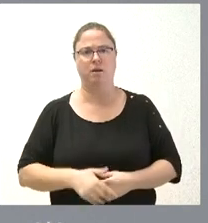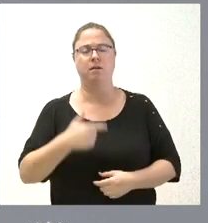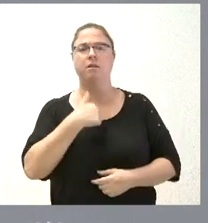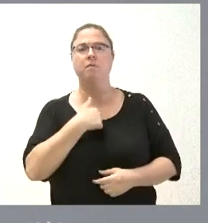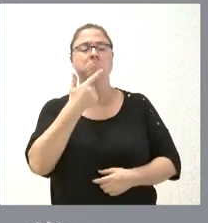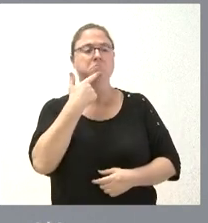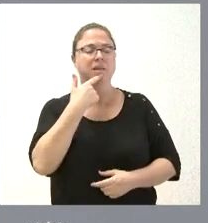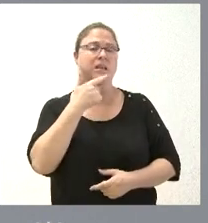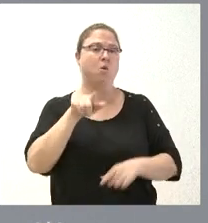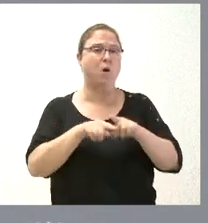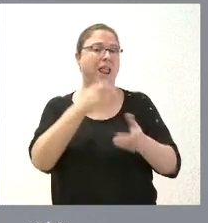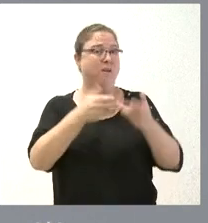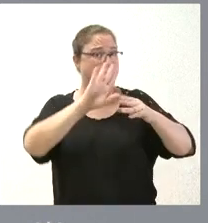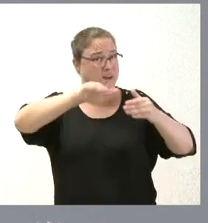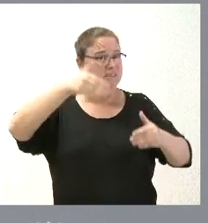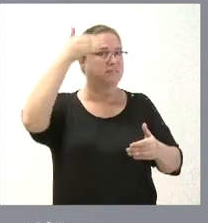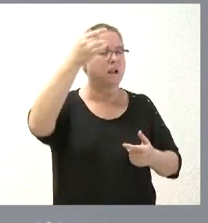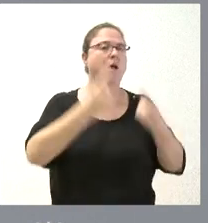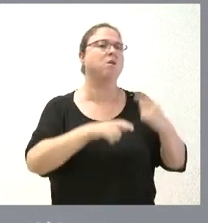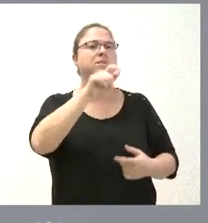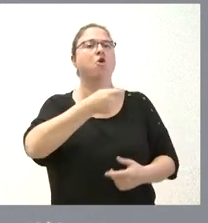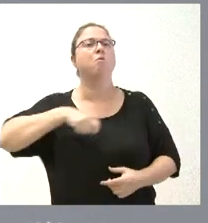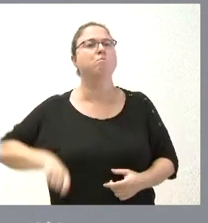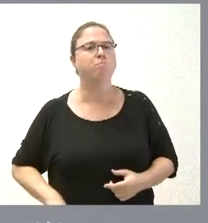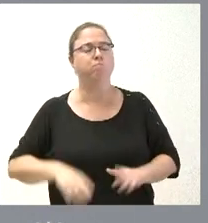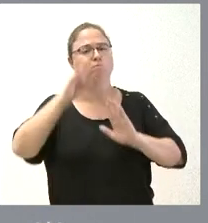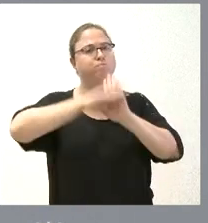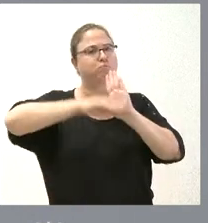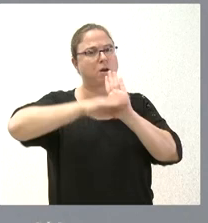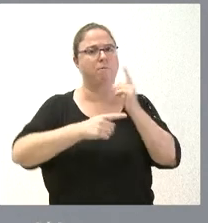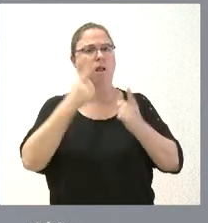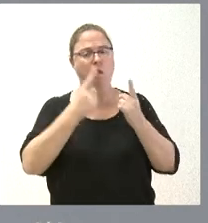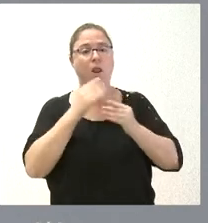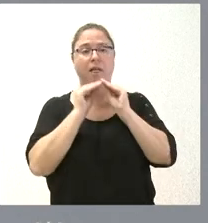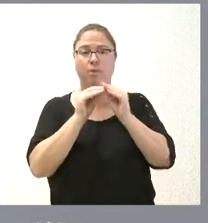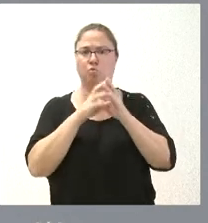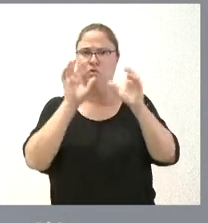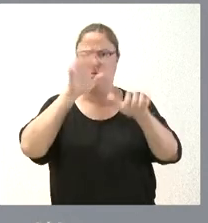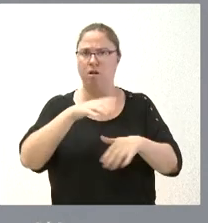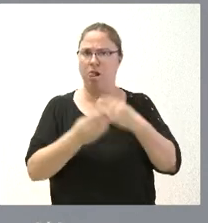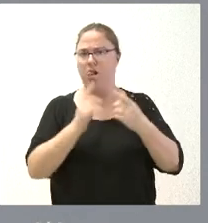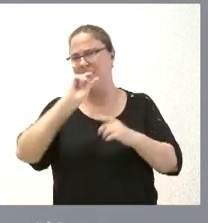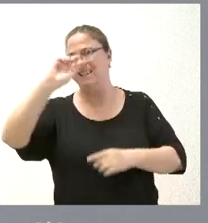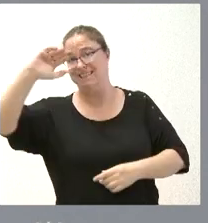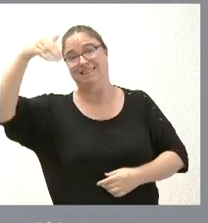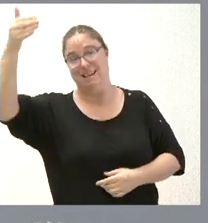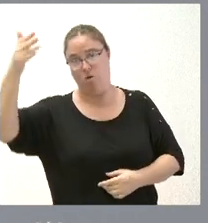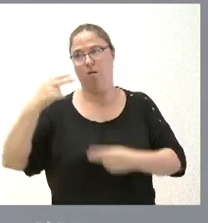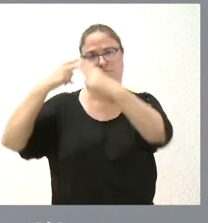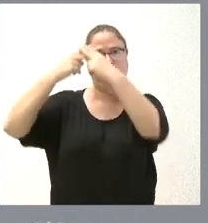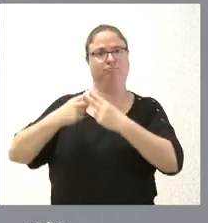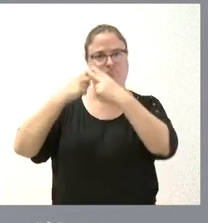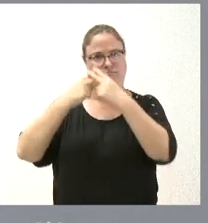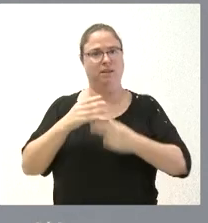evaluaciones externas de algunos de los programas y de las tareas que realiza la Junta de Castilla y León, porque saben ustedes que hay